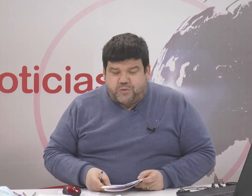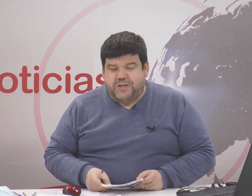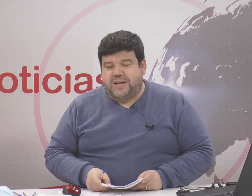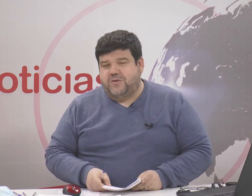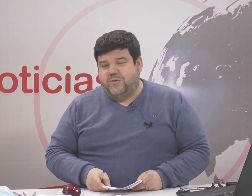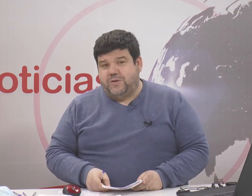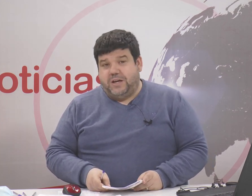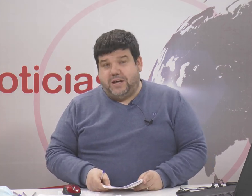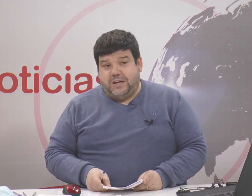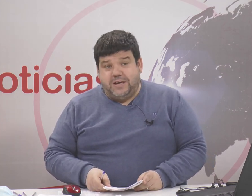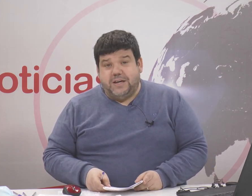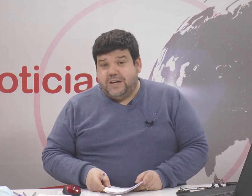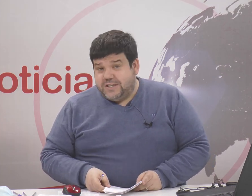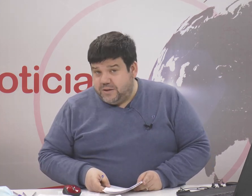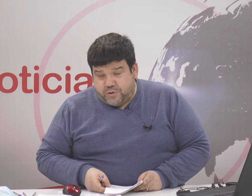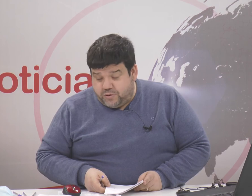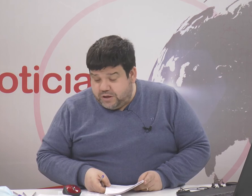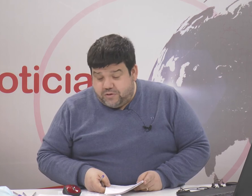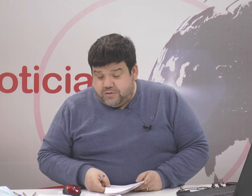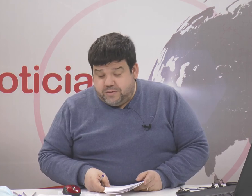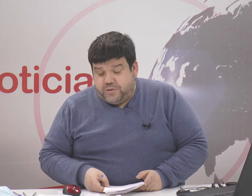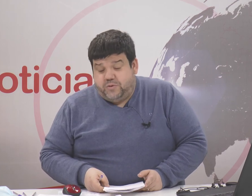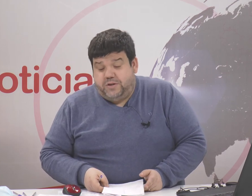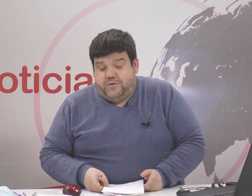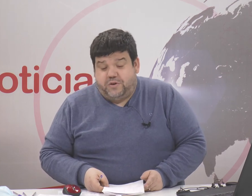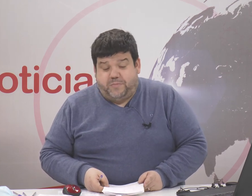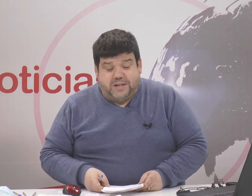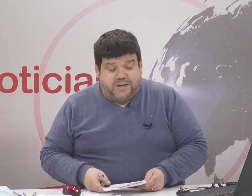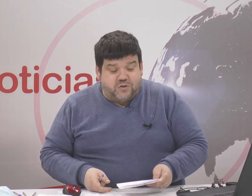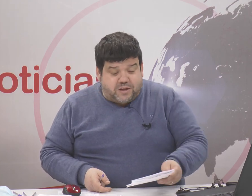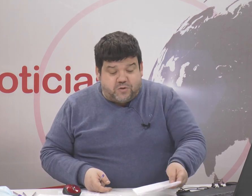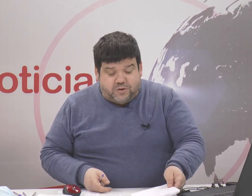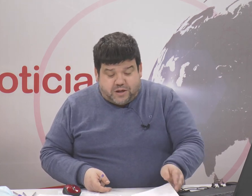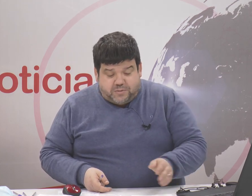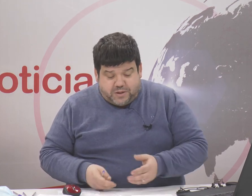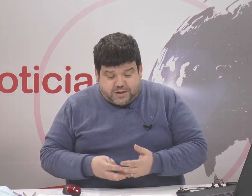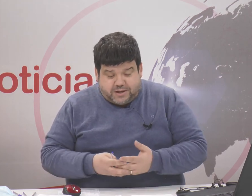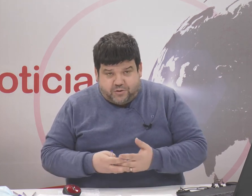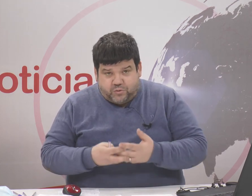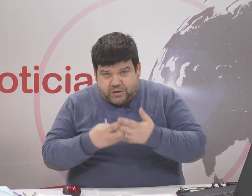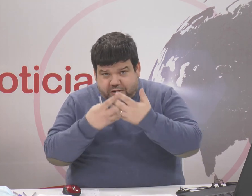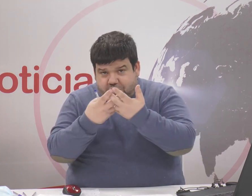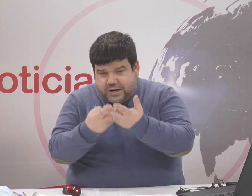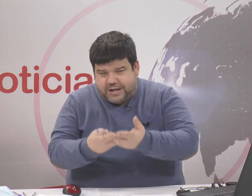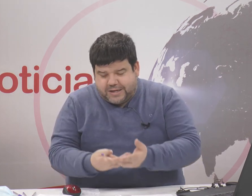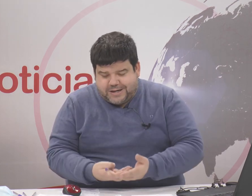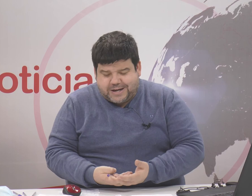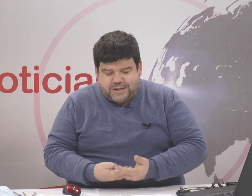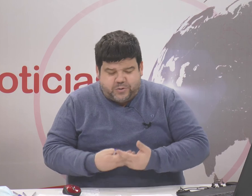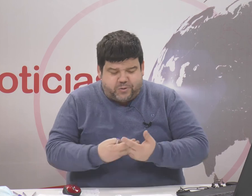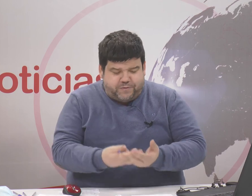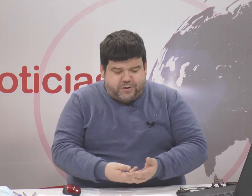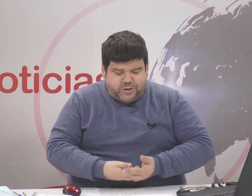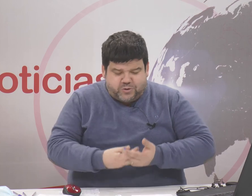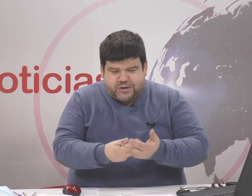apoyo por estar todos los días ahí siempre os digo pero hoy nos respaldan esos datos que nos hacen ver que lo que ustedes nos trasladan en la